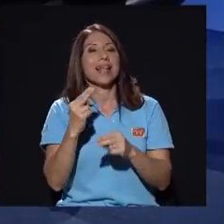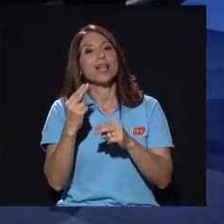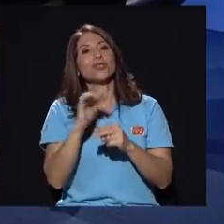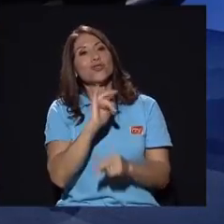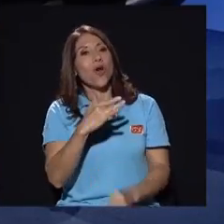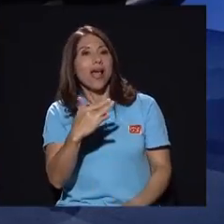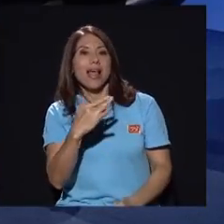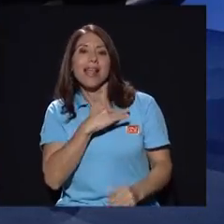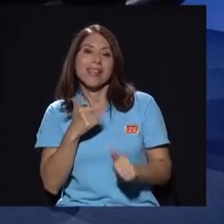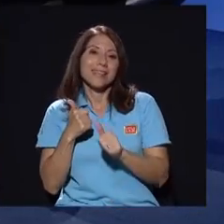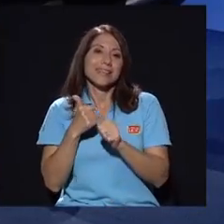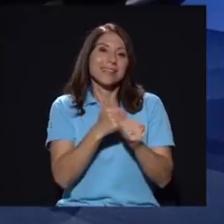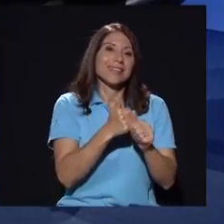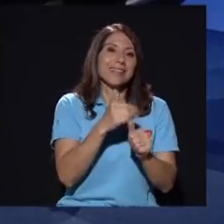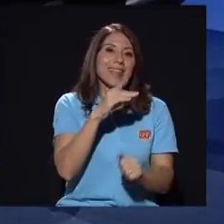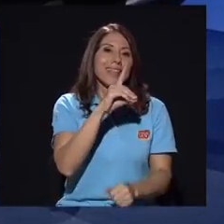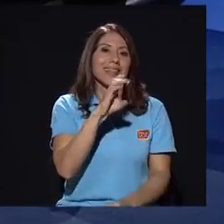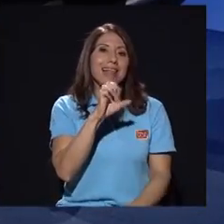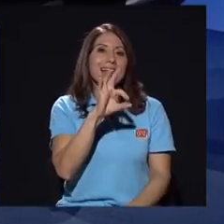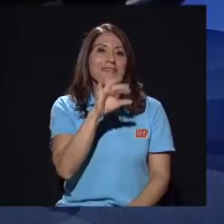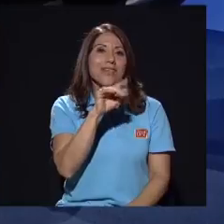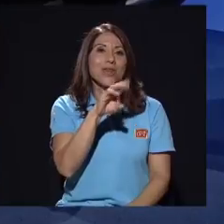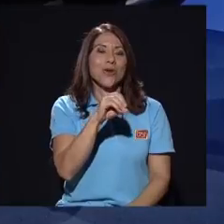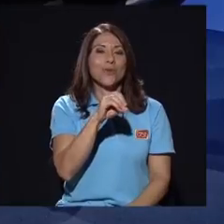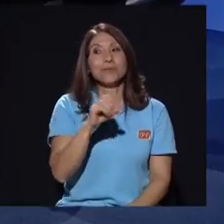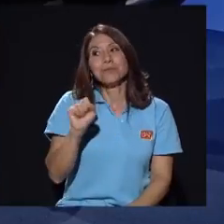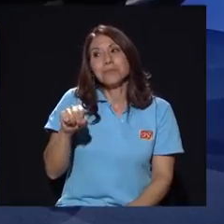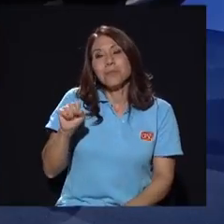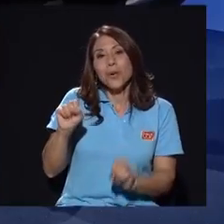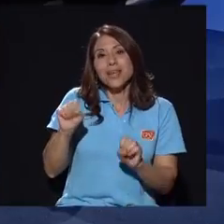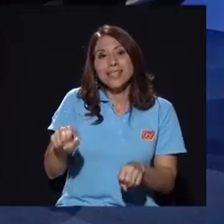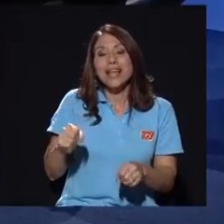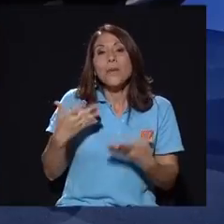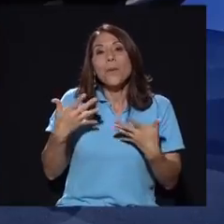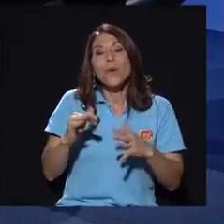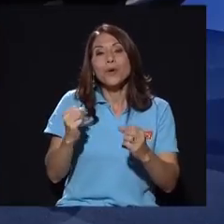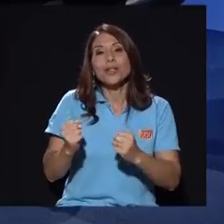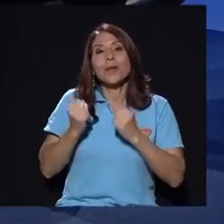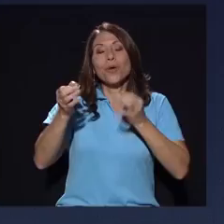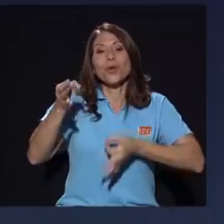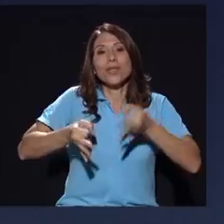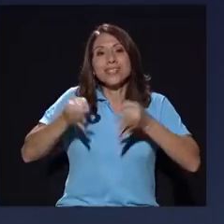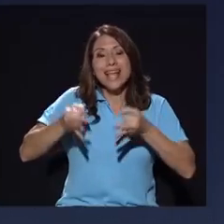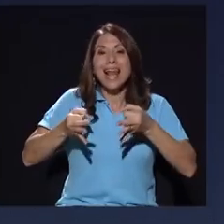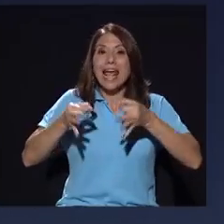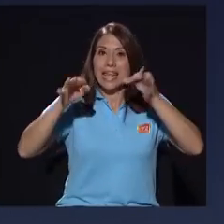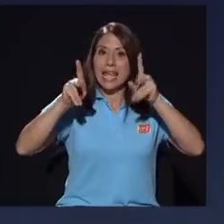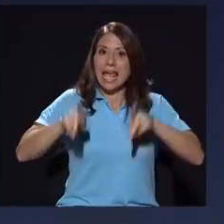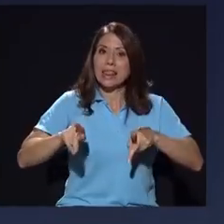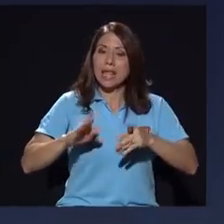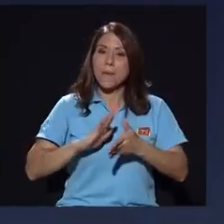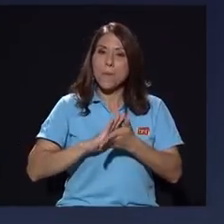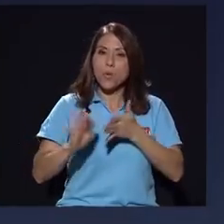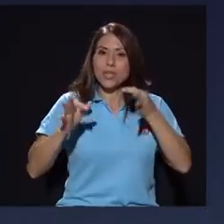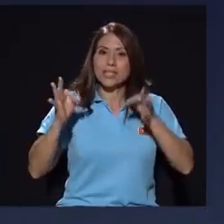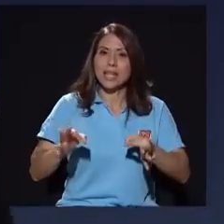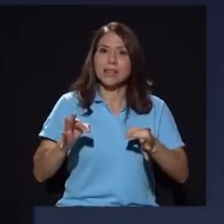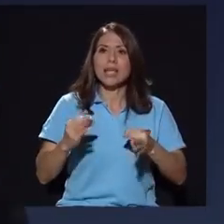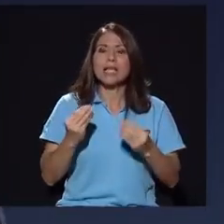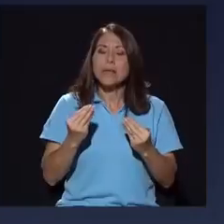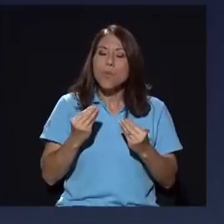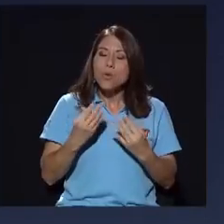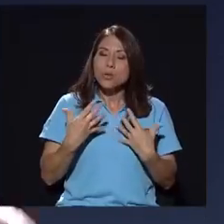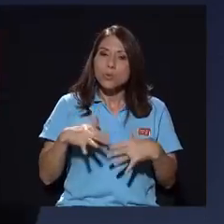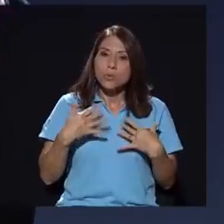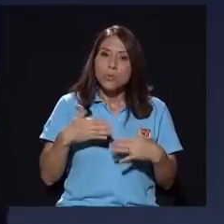por lo menos dentro del poder judicial hay gente muy muy muy decente que está muy golpeada con todo esto entonces qué pasa